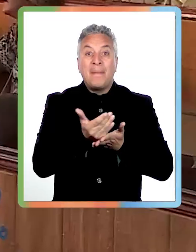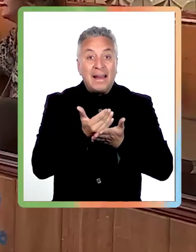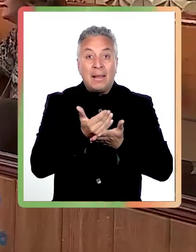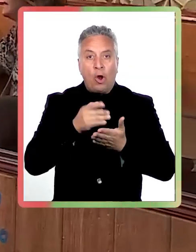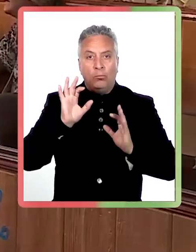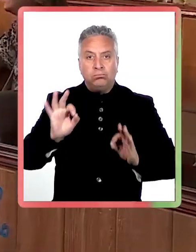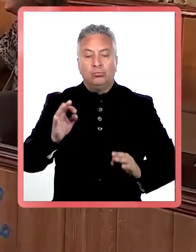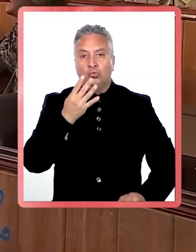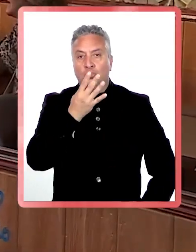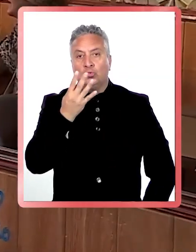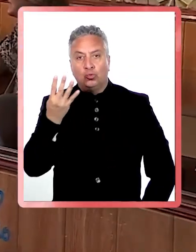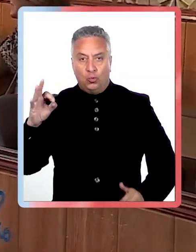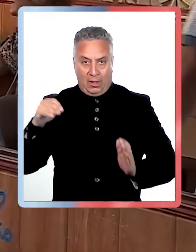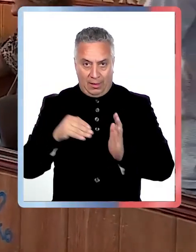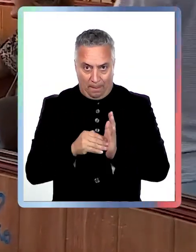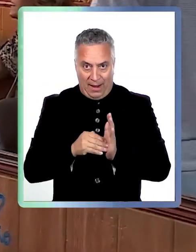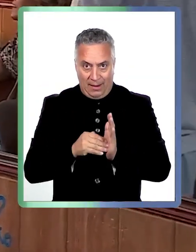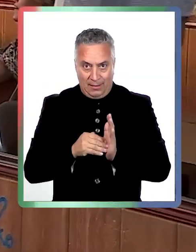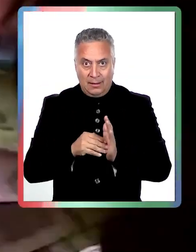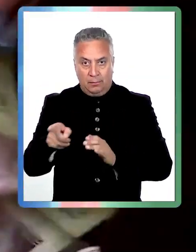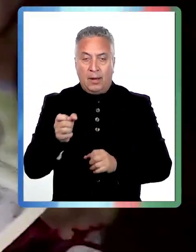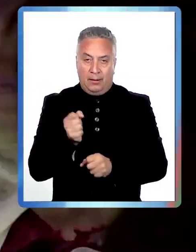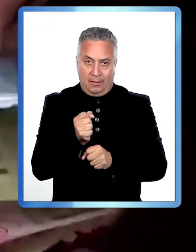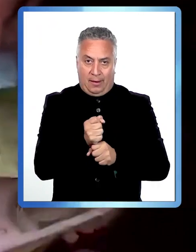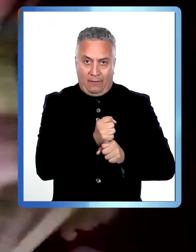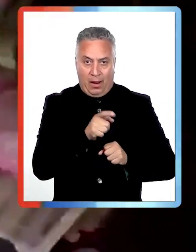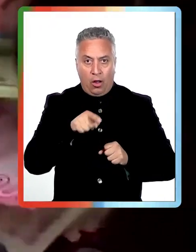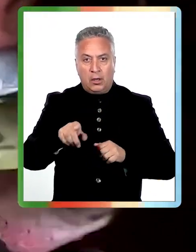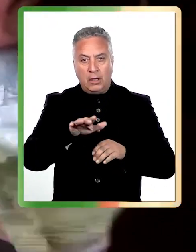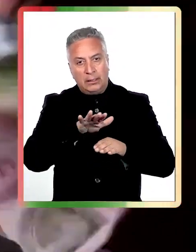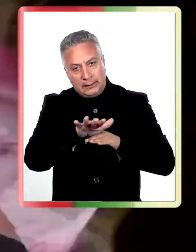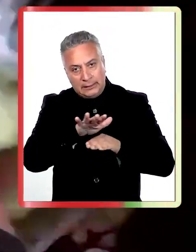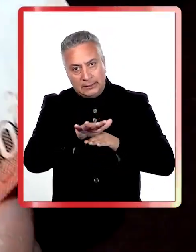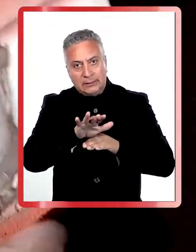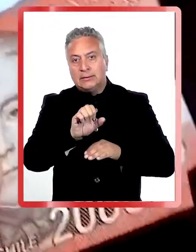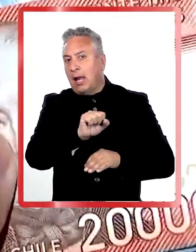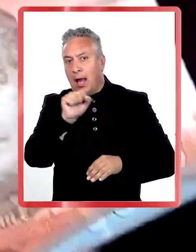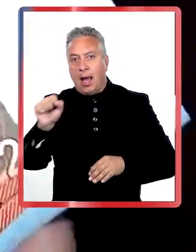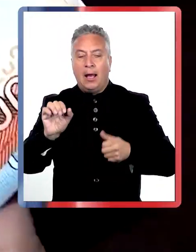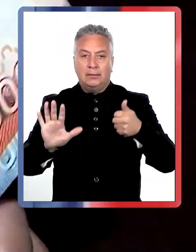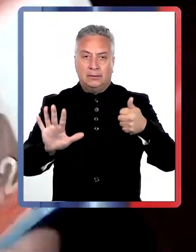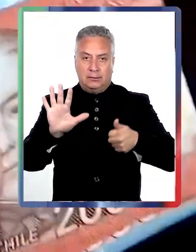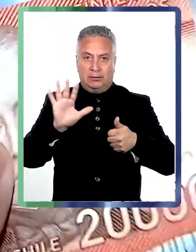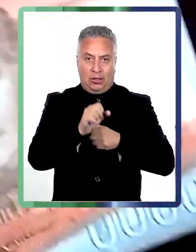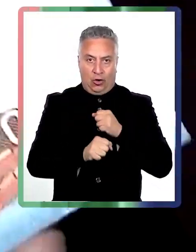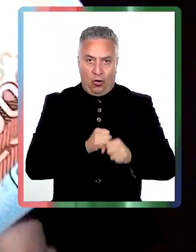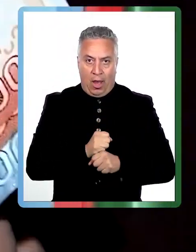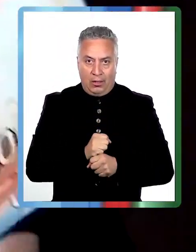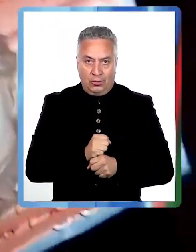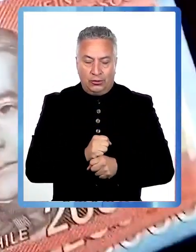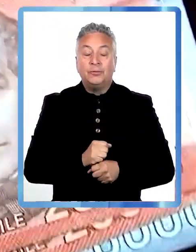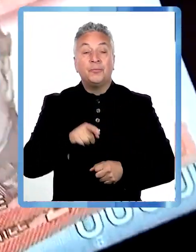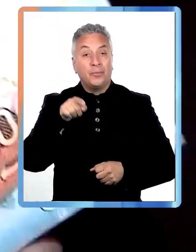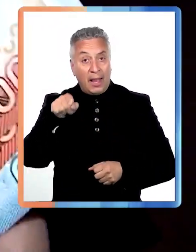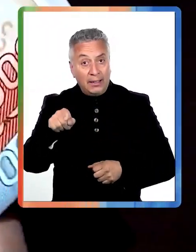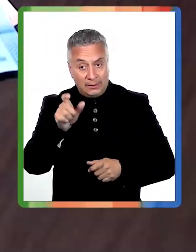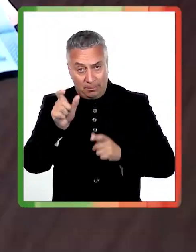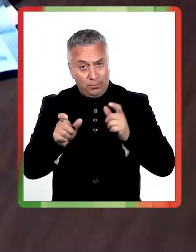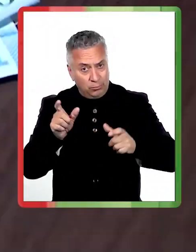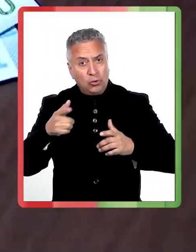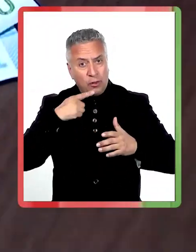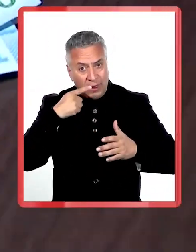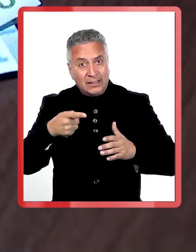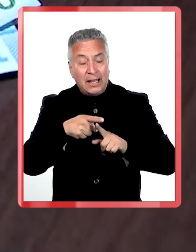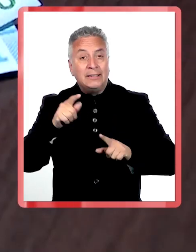en 440 mil pesos para los trabajadores entre 15 y 65 años. Y de acuerdo a lo estipulado por el Ejecutivo,